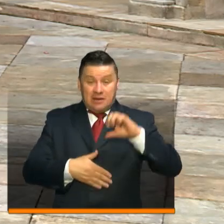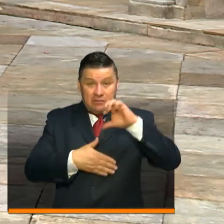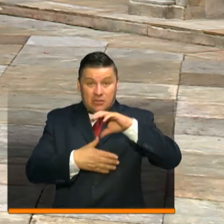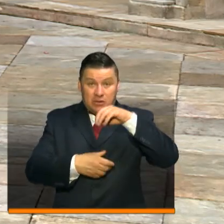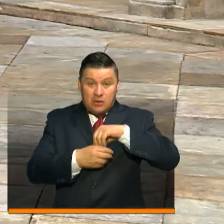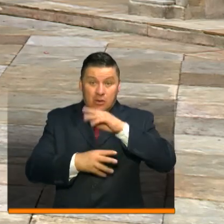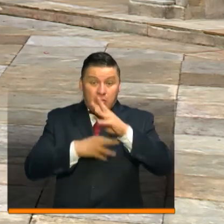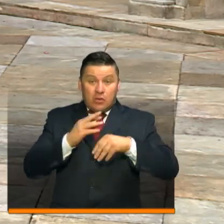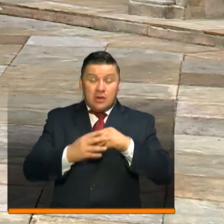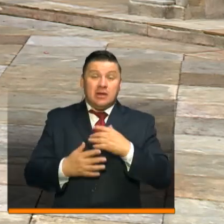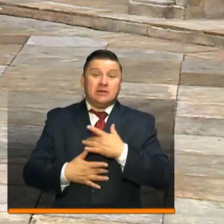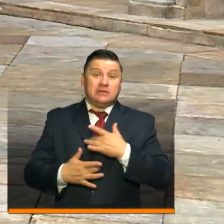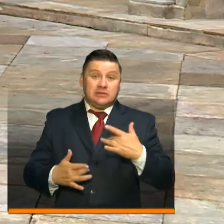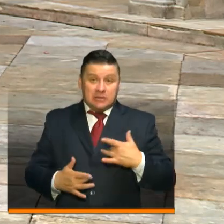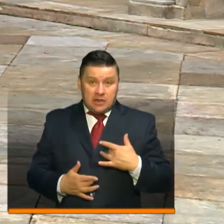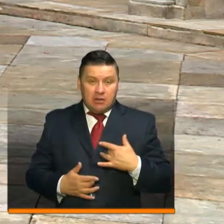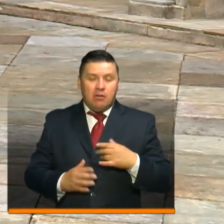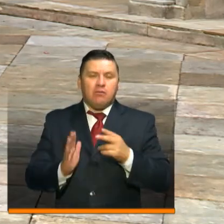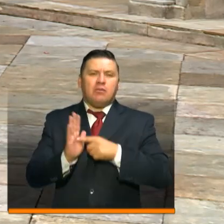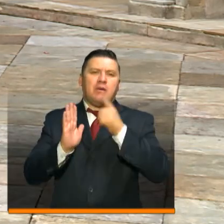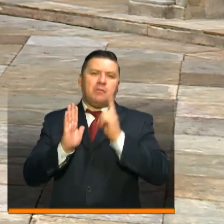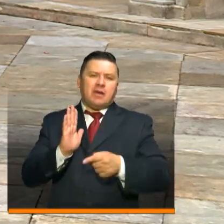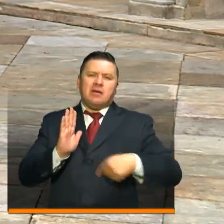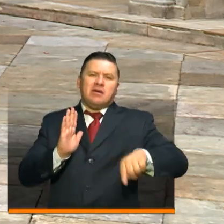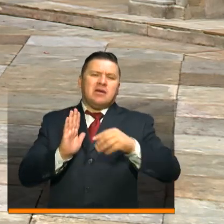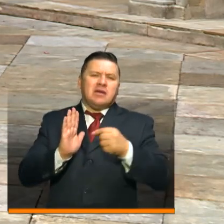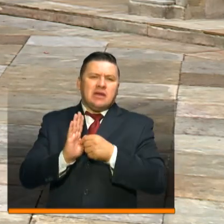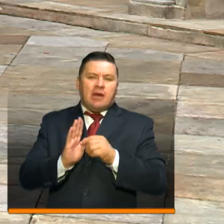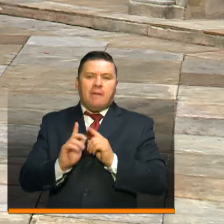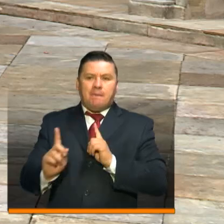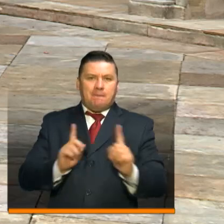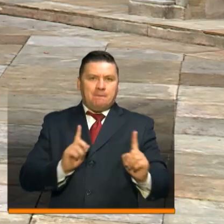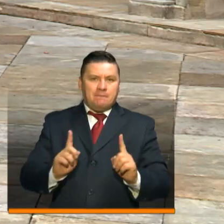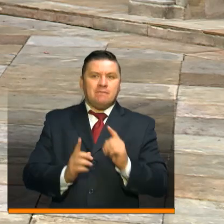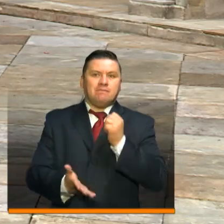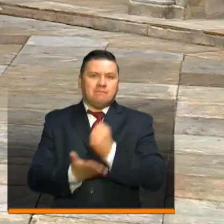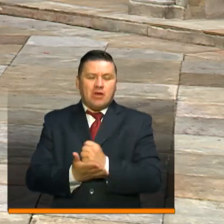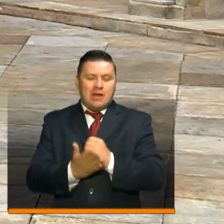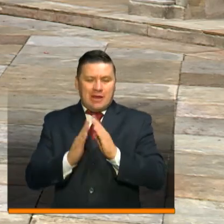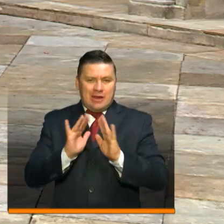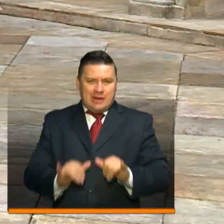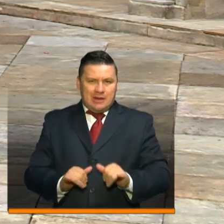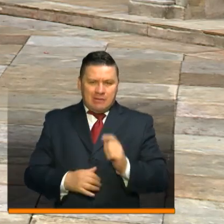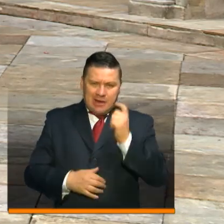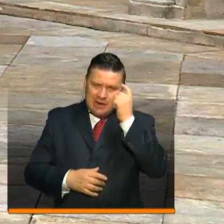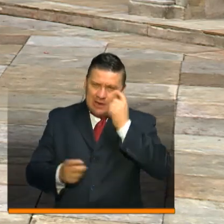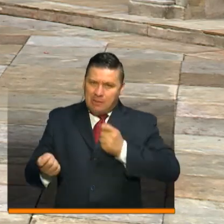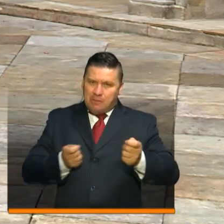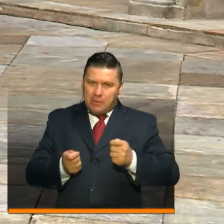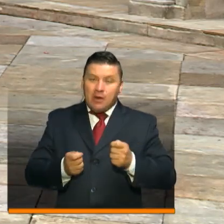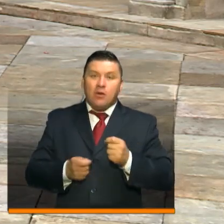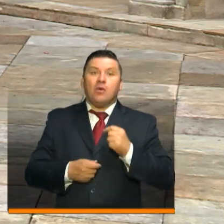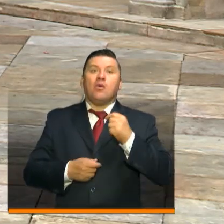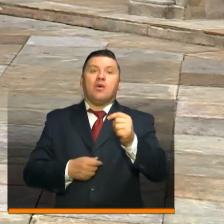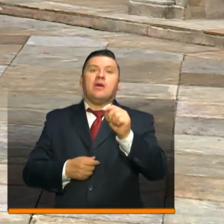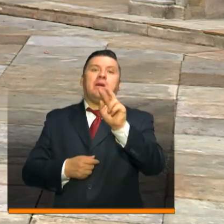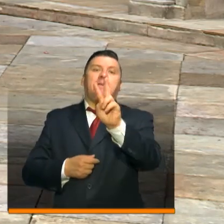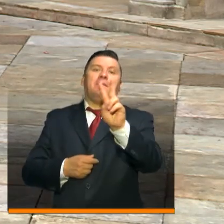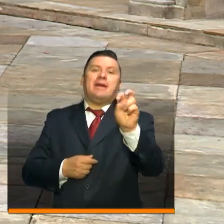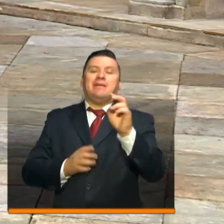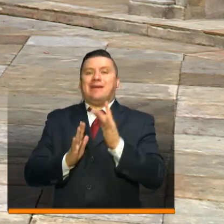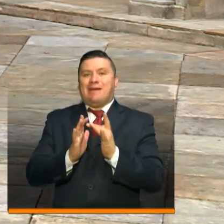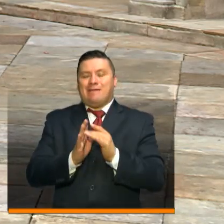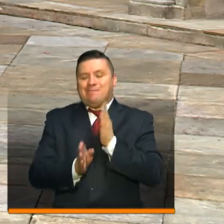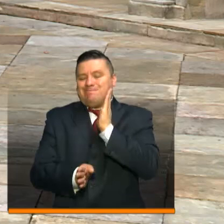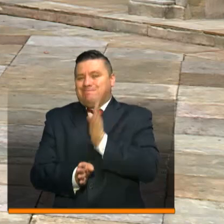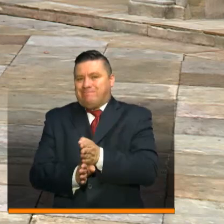Organización Mundial de la Salud, determinó la ampliación del aislamiento preventivo obligatorio inteligente hasta el próximo 27 de